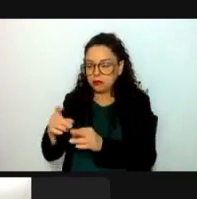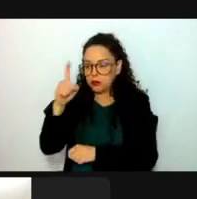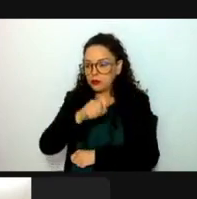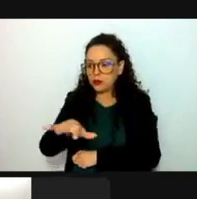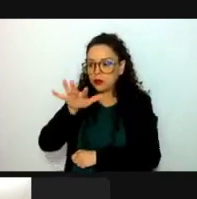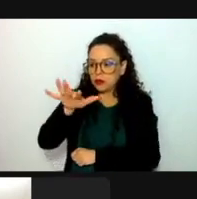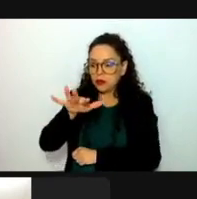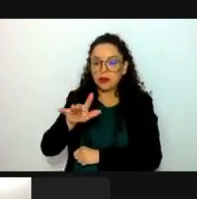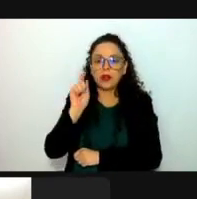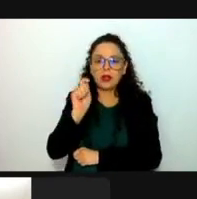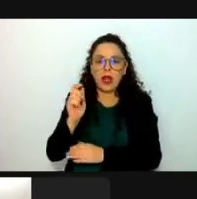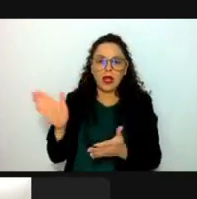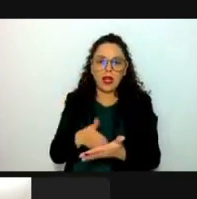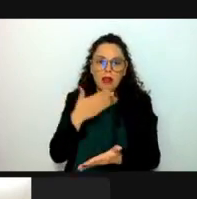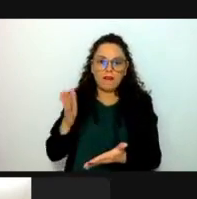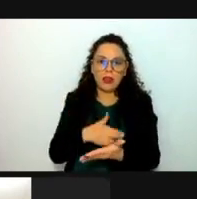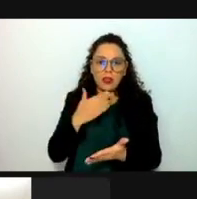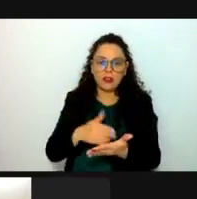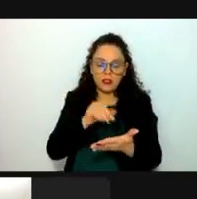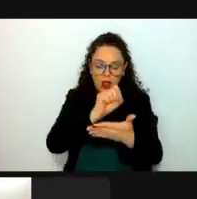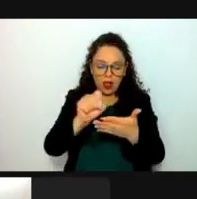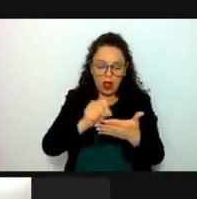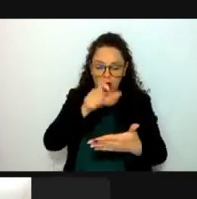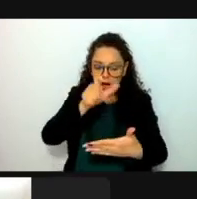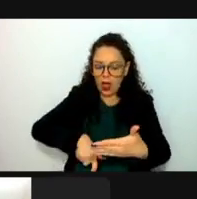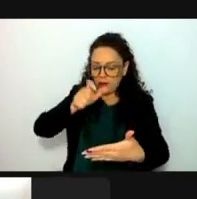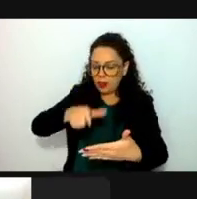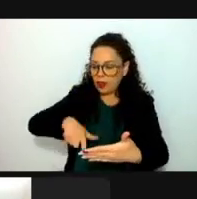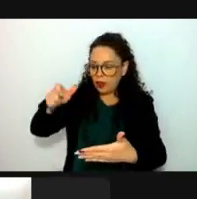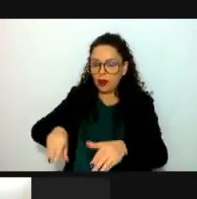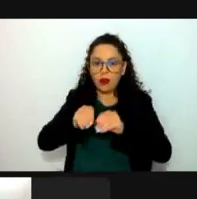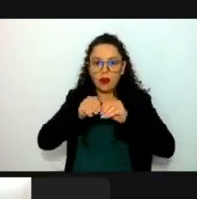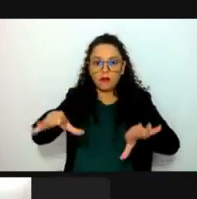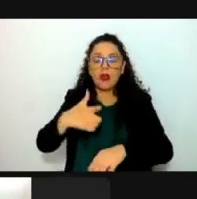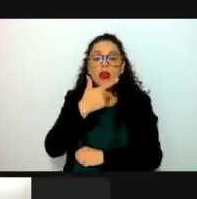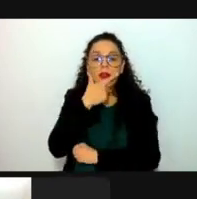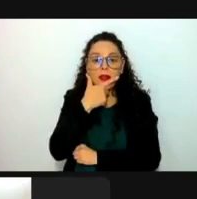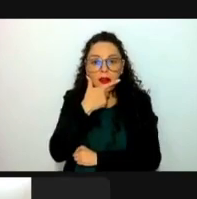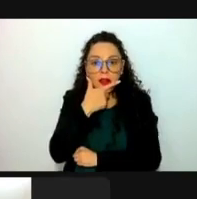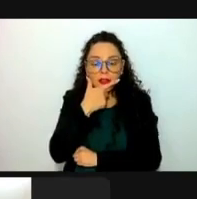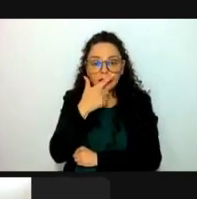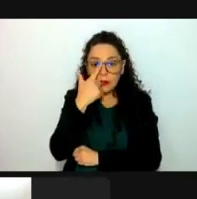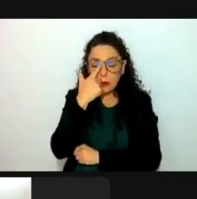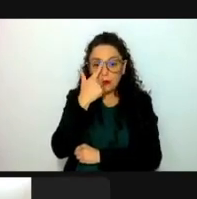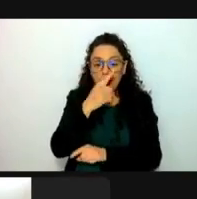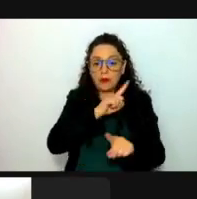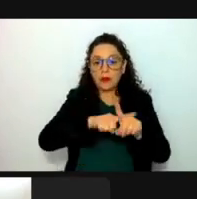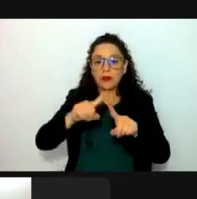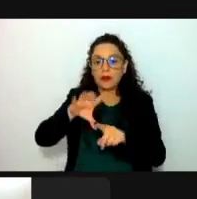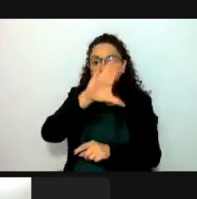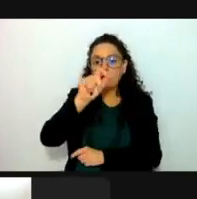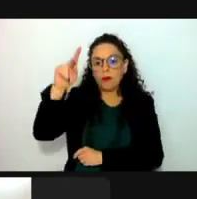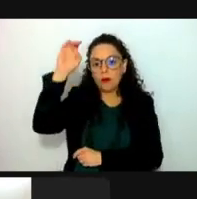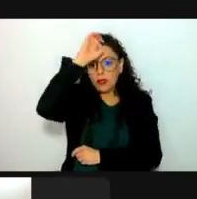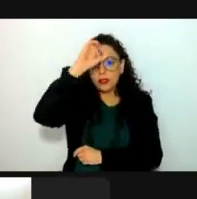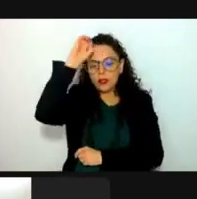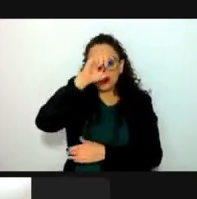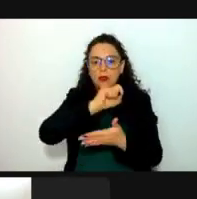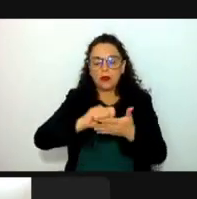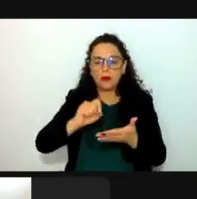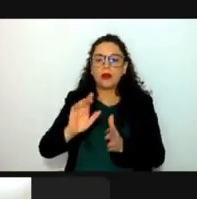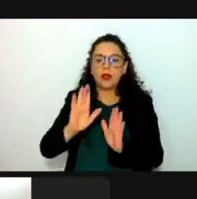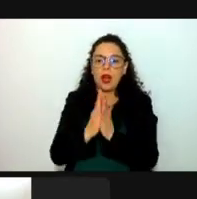en revistas indizadas, artículos publicados en el idioma inglés, ha escrito numerosos capítulos científicos en libros nacionales e